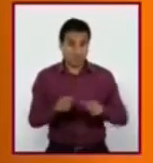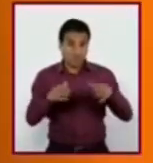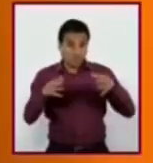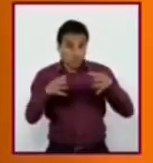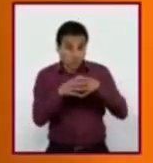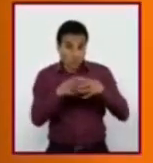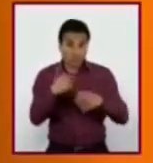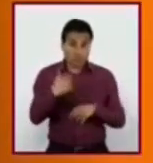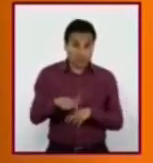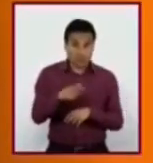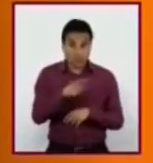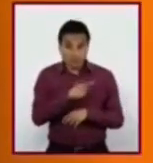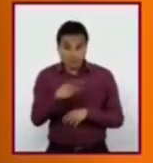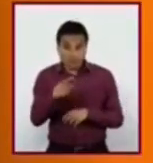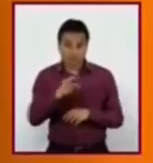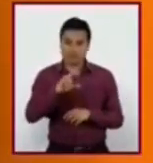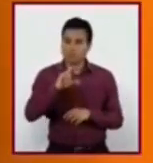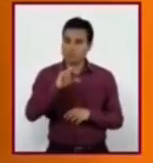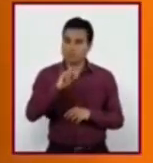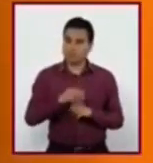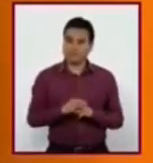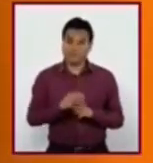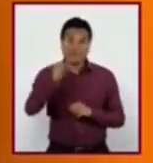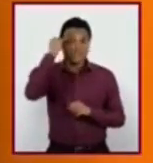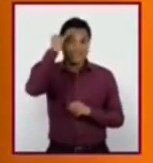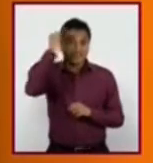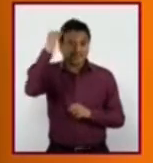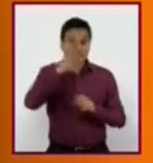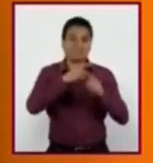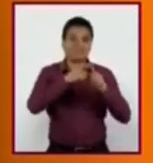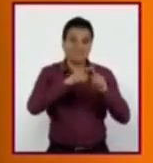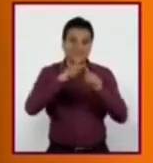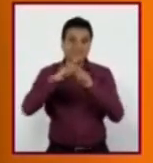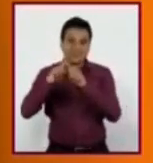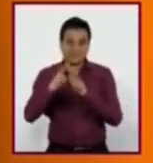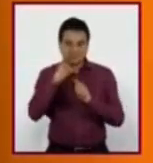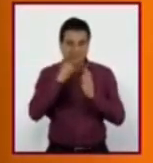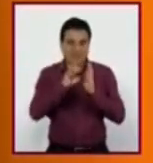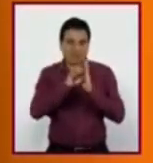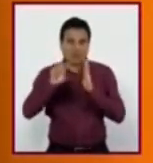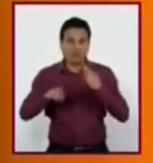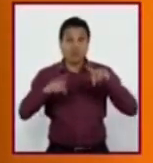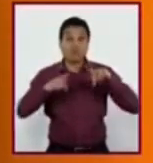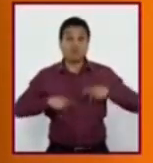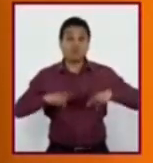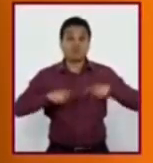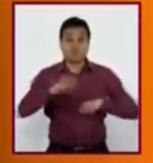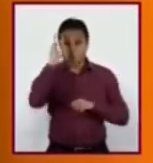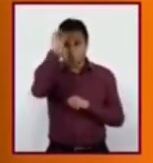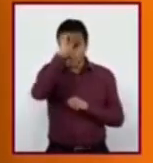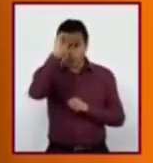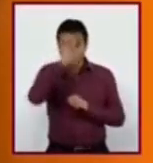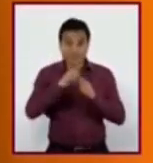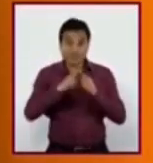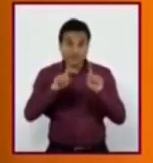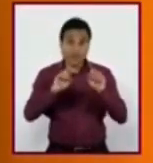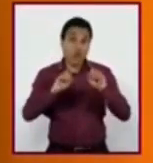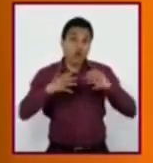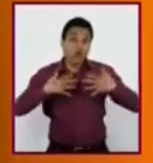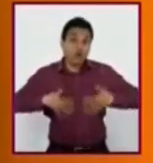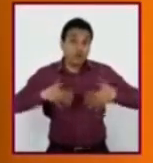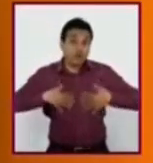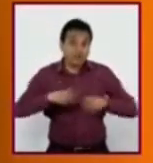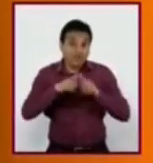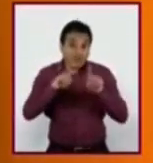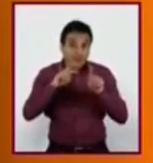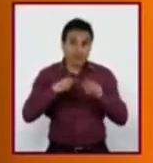económicas, sino principalmente ideológicas. A veces porque otros piensan distinto a nosotros o se visten de manera diferente.